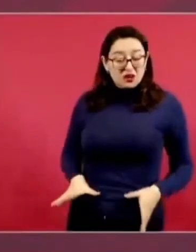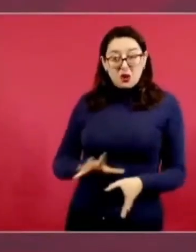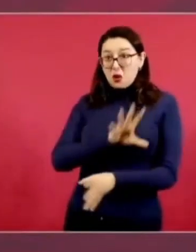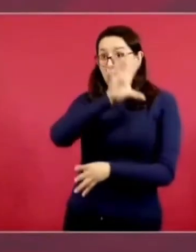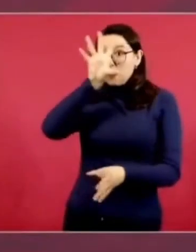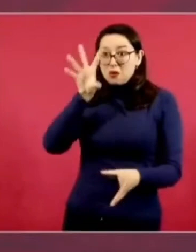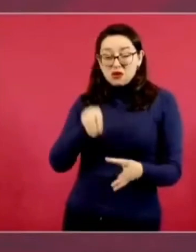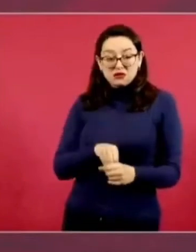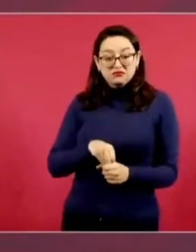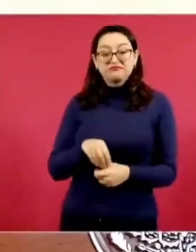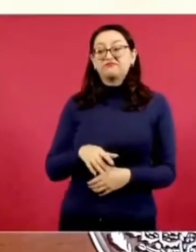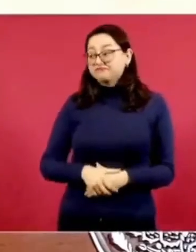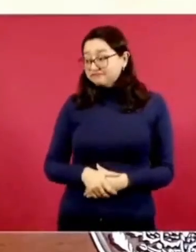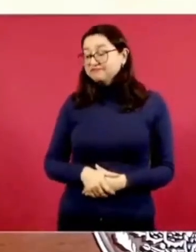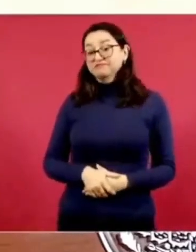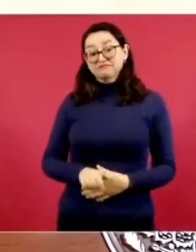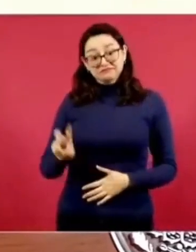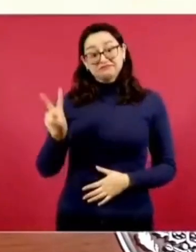y no andaba mal.